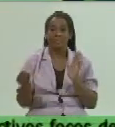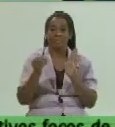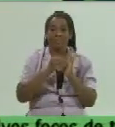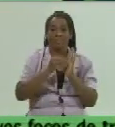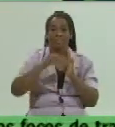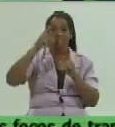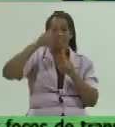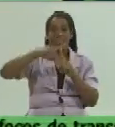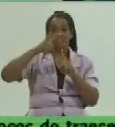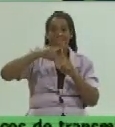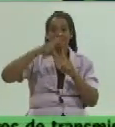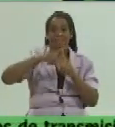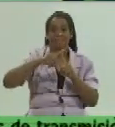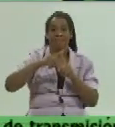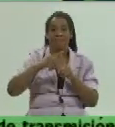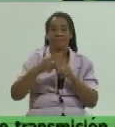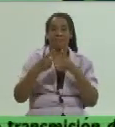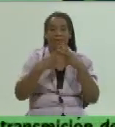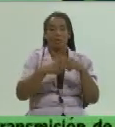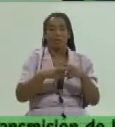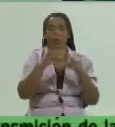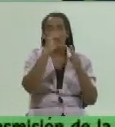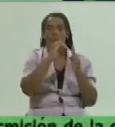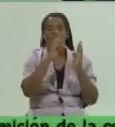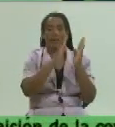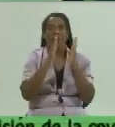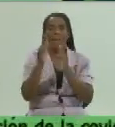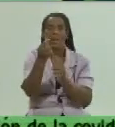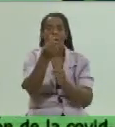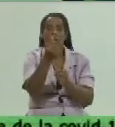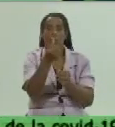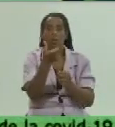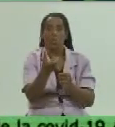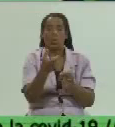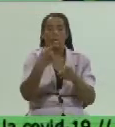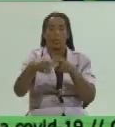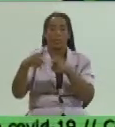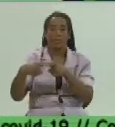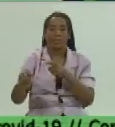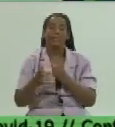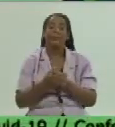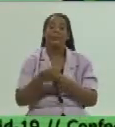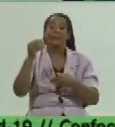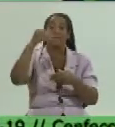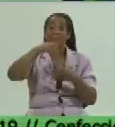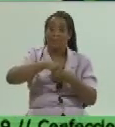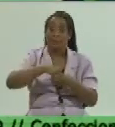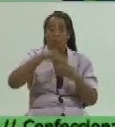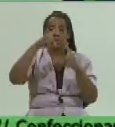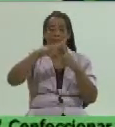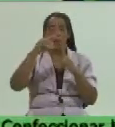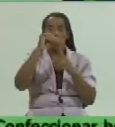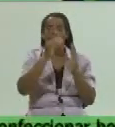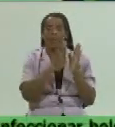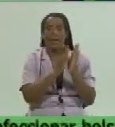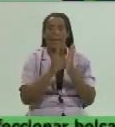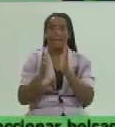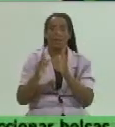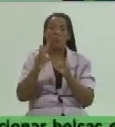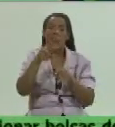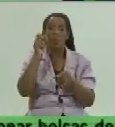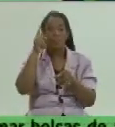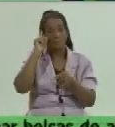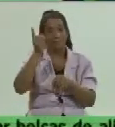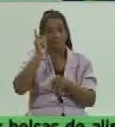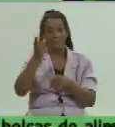ordenamiento que en nuestro país se lleva a cabo dentro de la tarea de ordenamiento se aprueba la nueva política